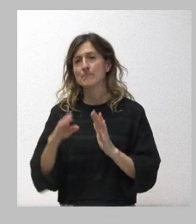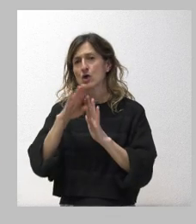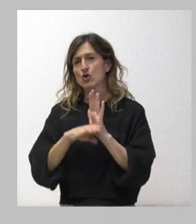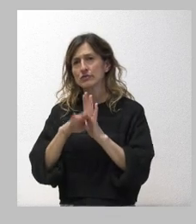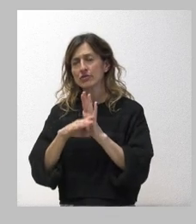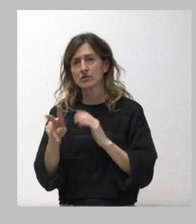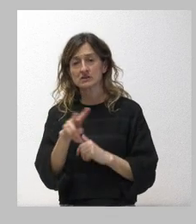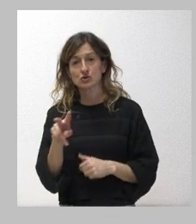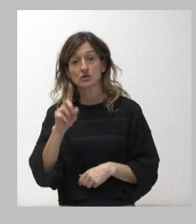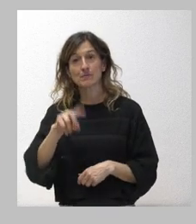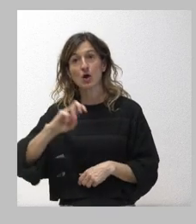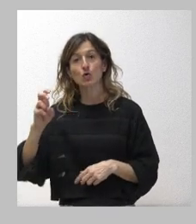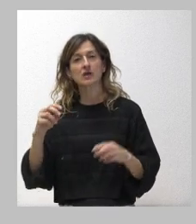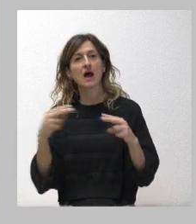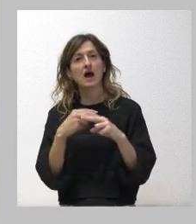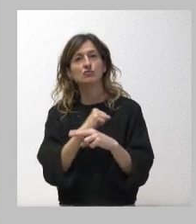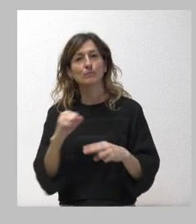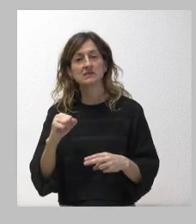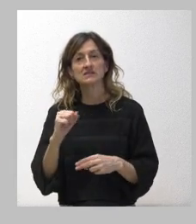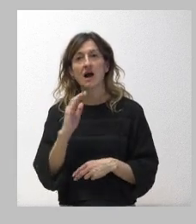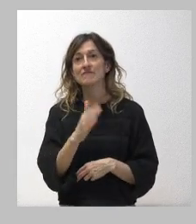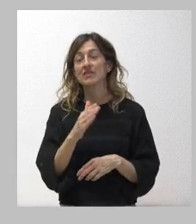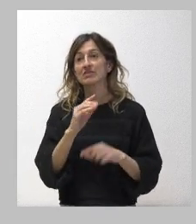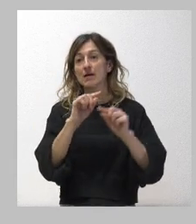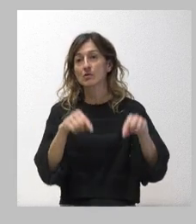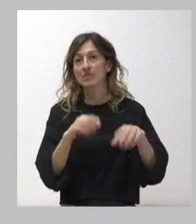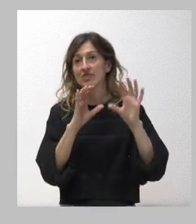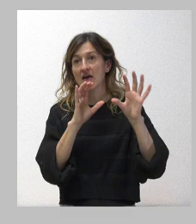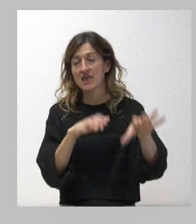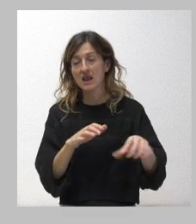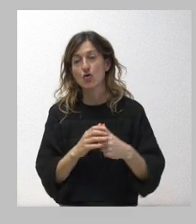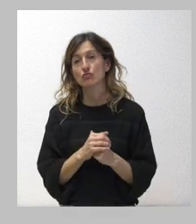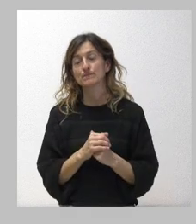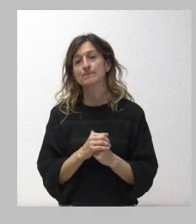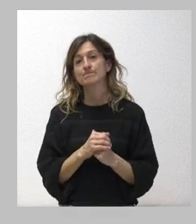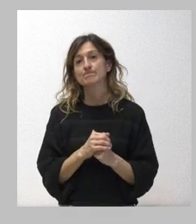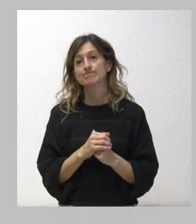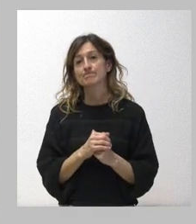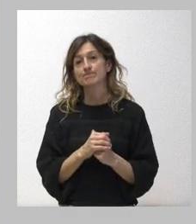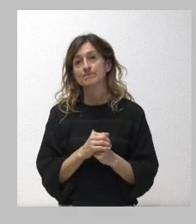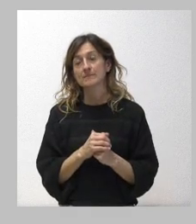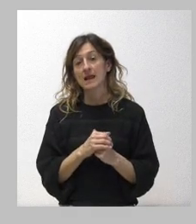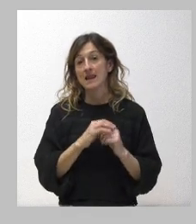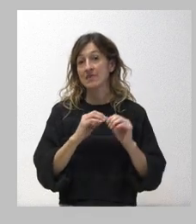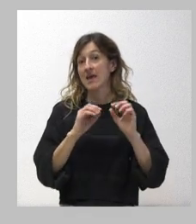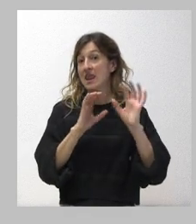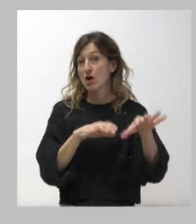para la otra autopista que afecta a la provincia de León, que es internamente además en la provincia, es la autopista León-Astorga.